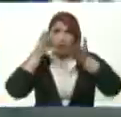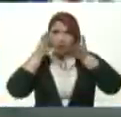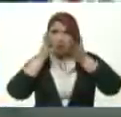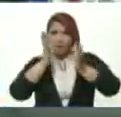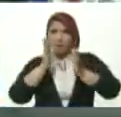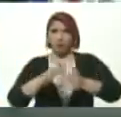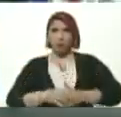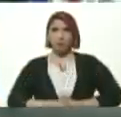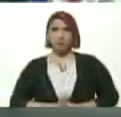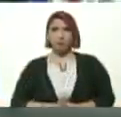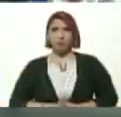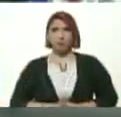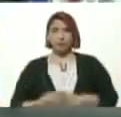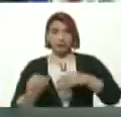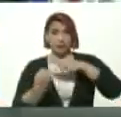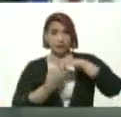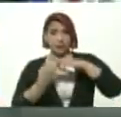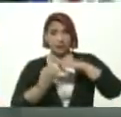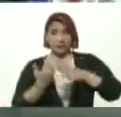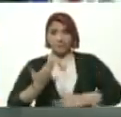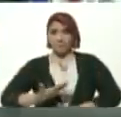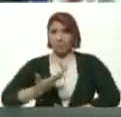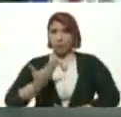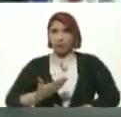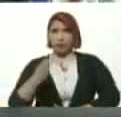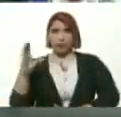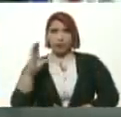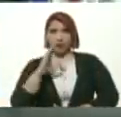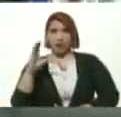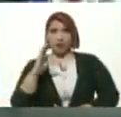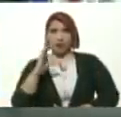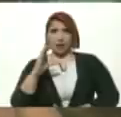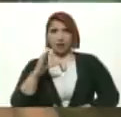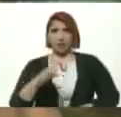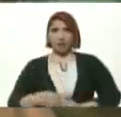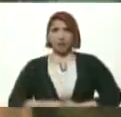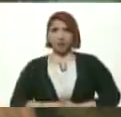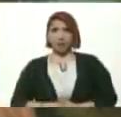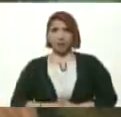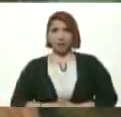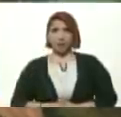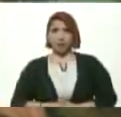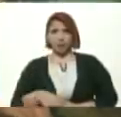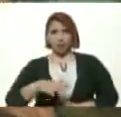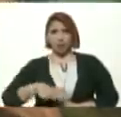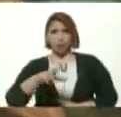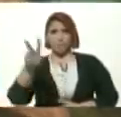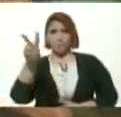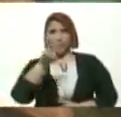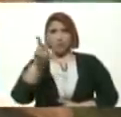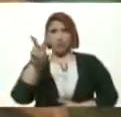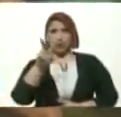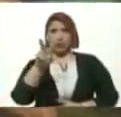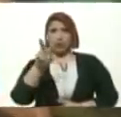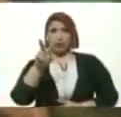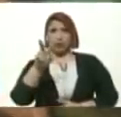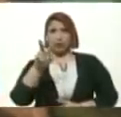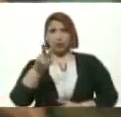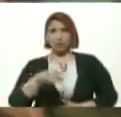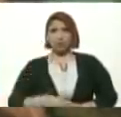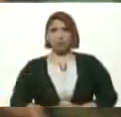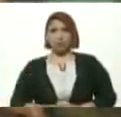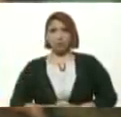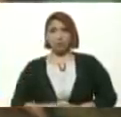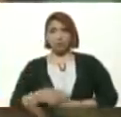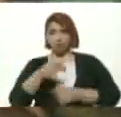Institución Emblemática De Caracas Y de A nivel Nacional Que ha Egresado De